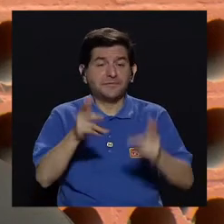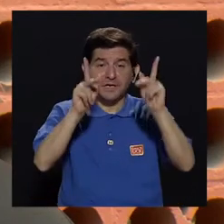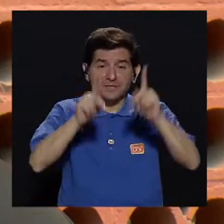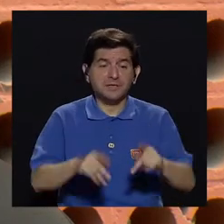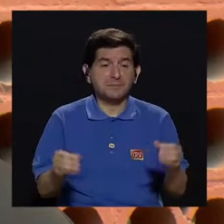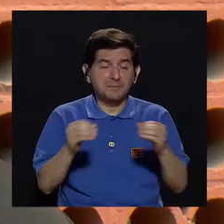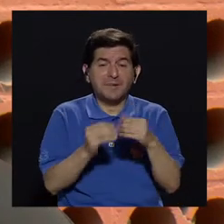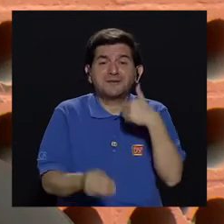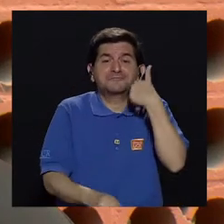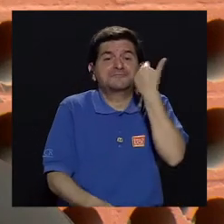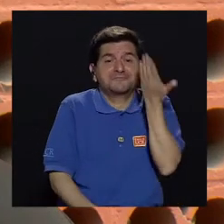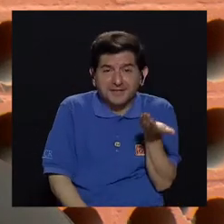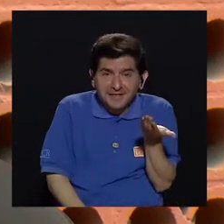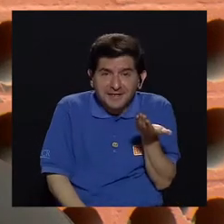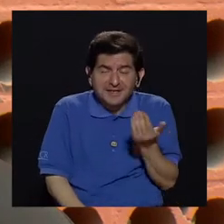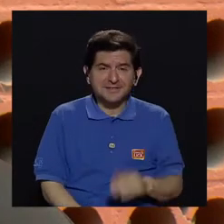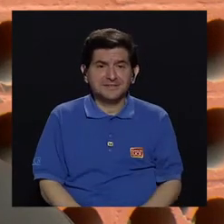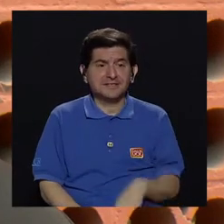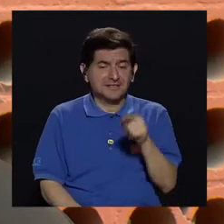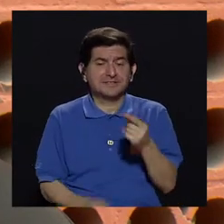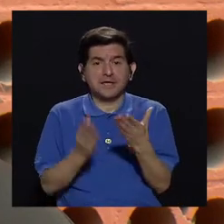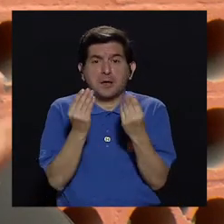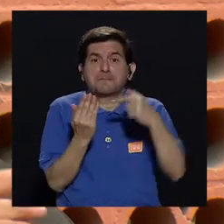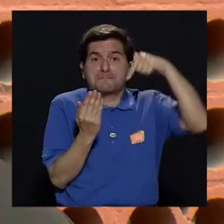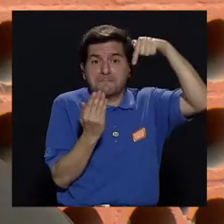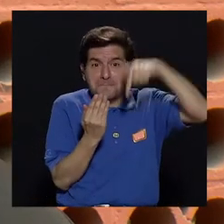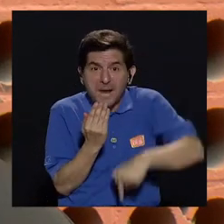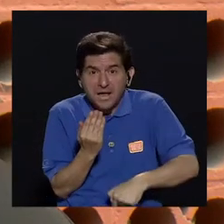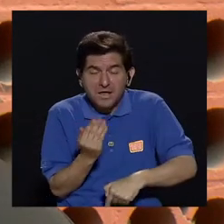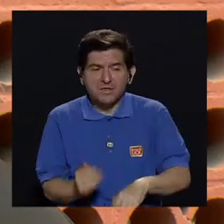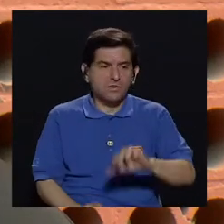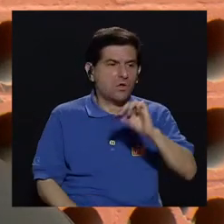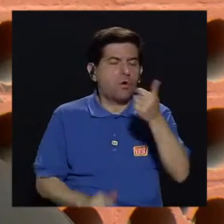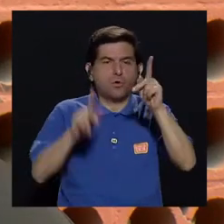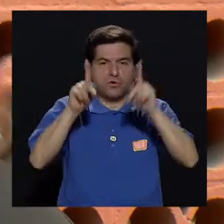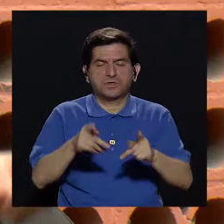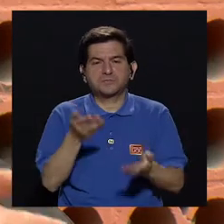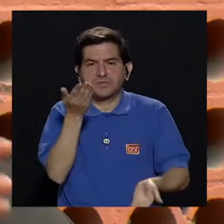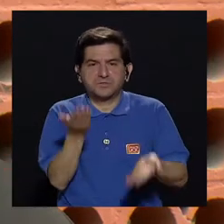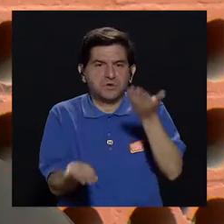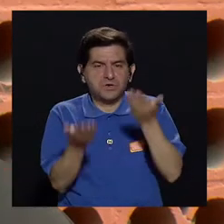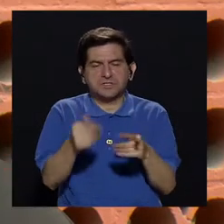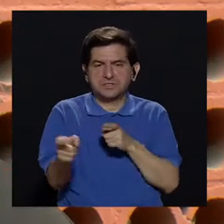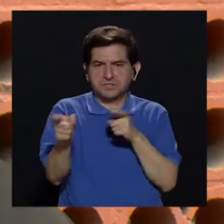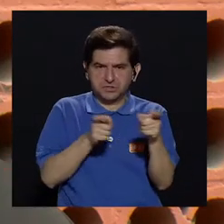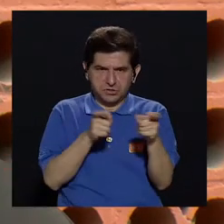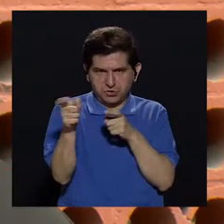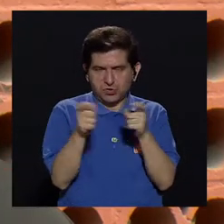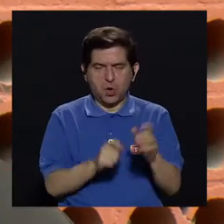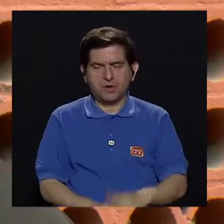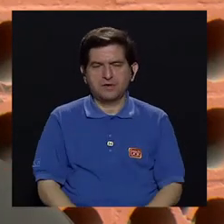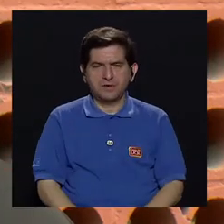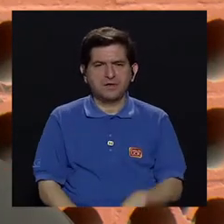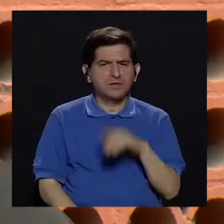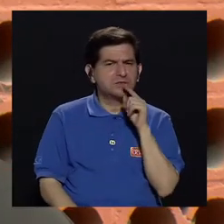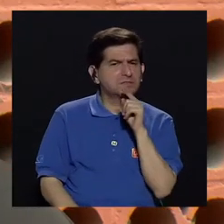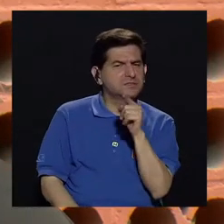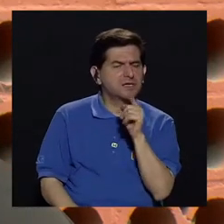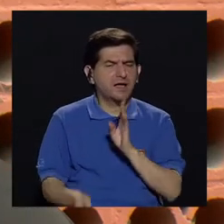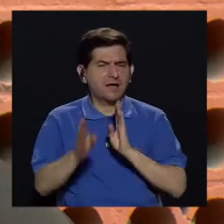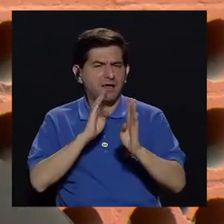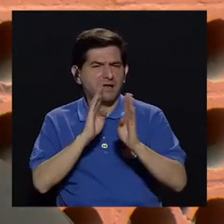hay personas más propensas a sufrir los ataques de pánico y otras que lo logran controlar, incluso si